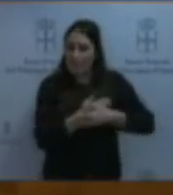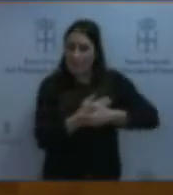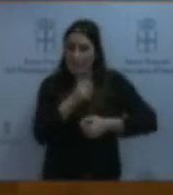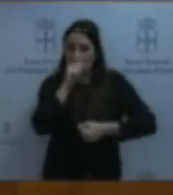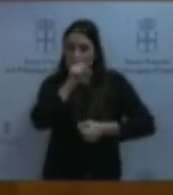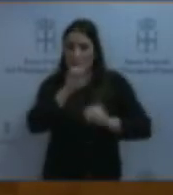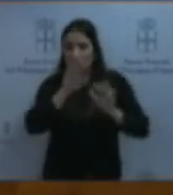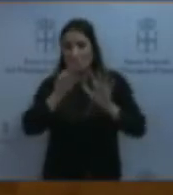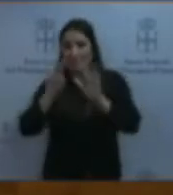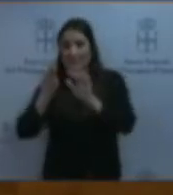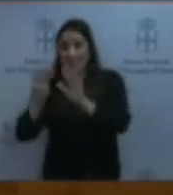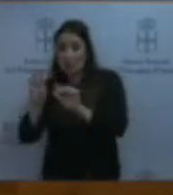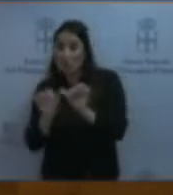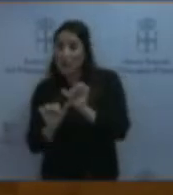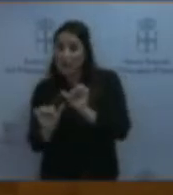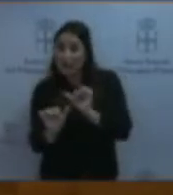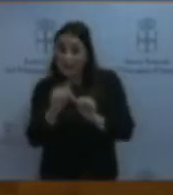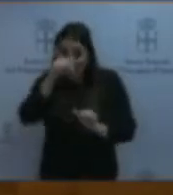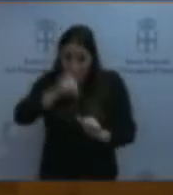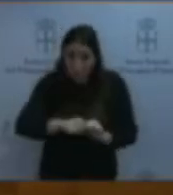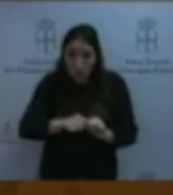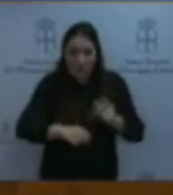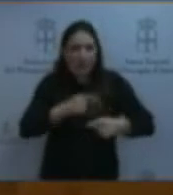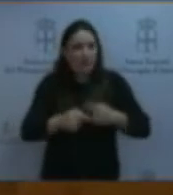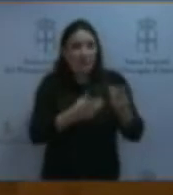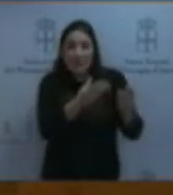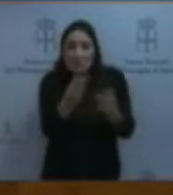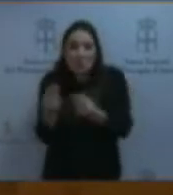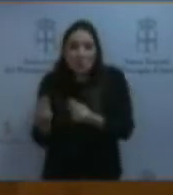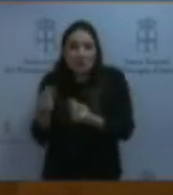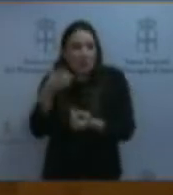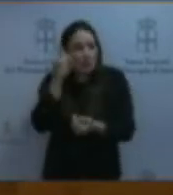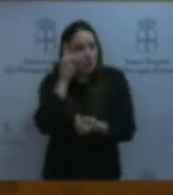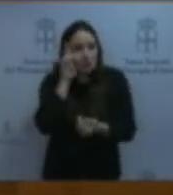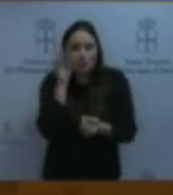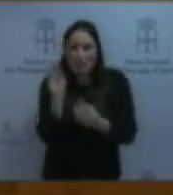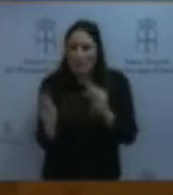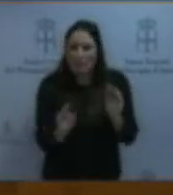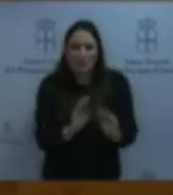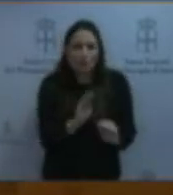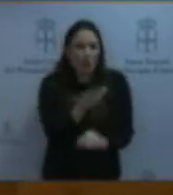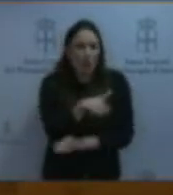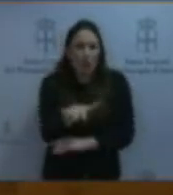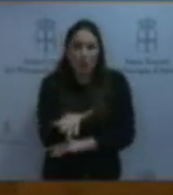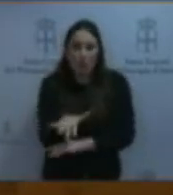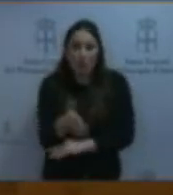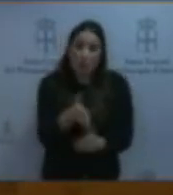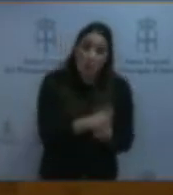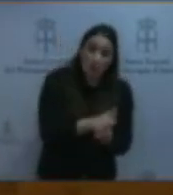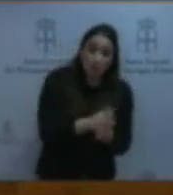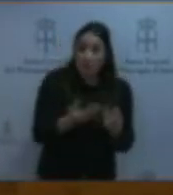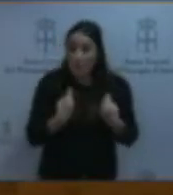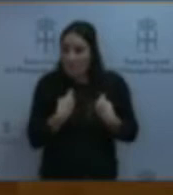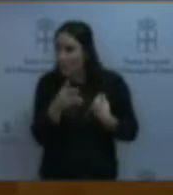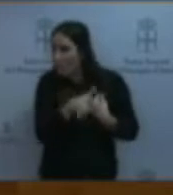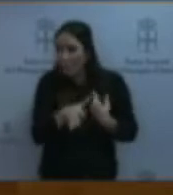y que aún hoy miles de familias viven en la incertidumbre de no saber si sus recién nacidos murieron o siguen